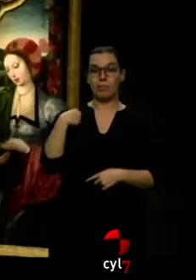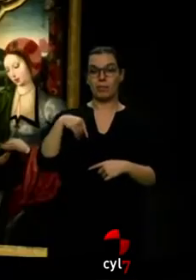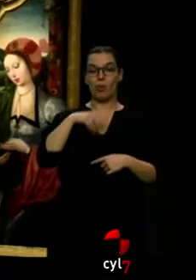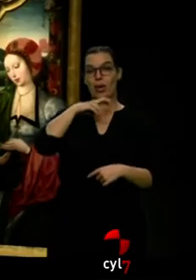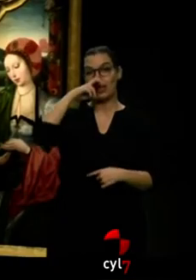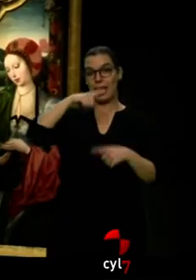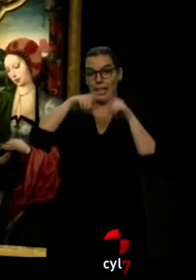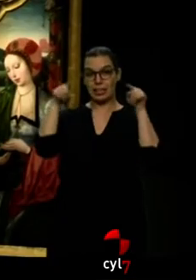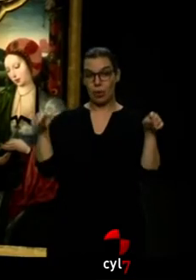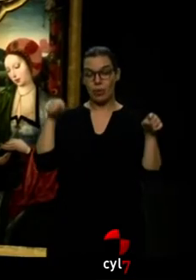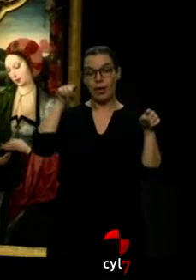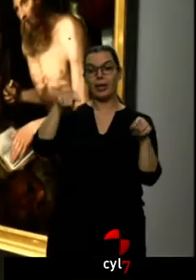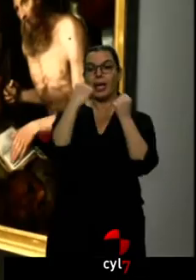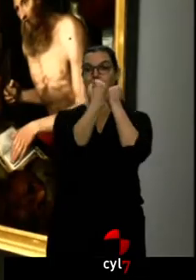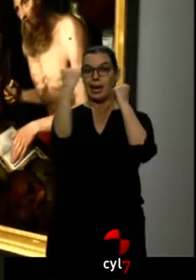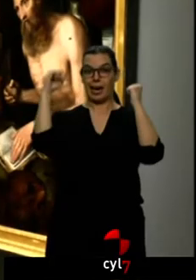Segovia.